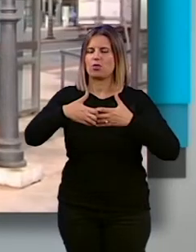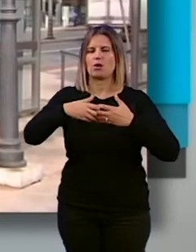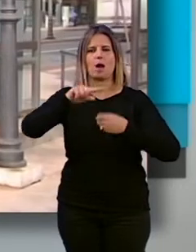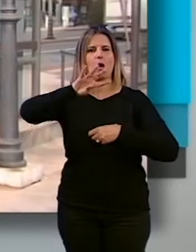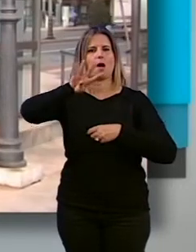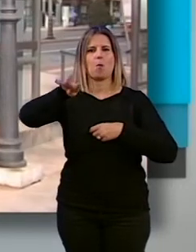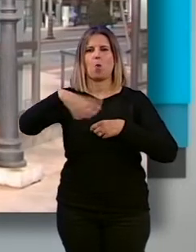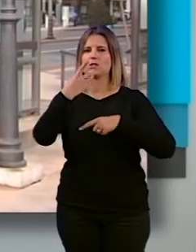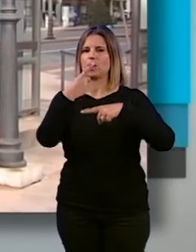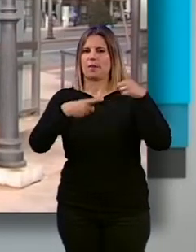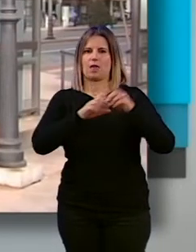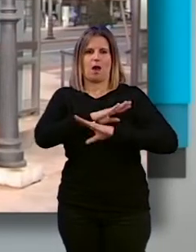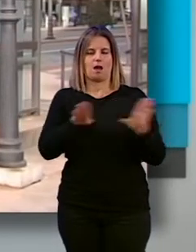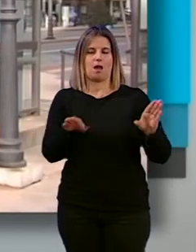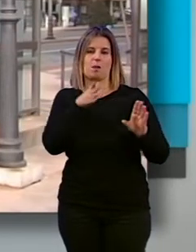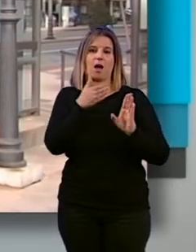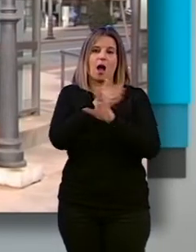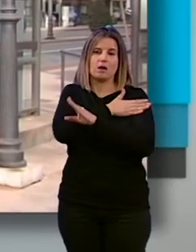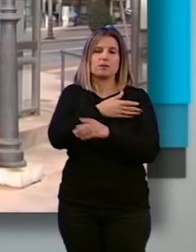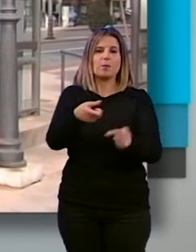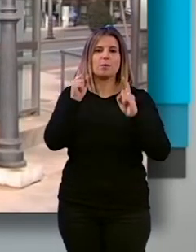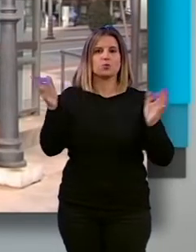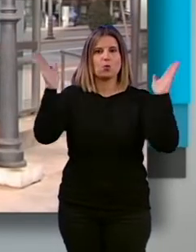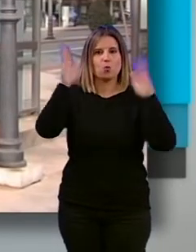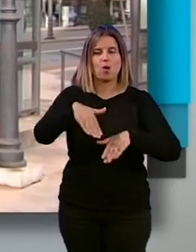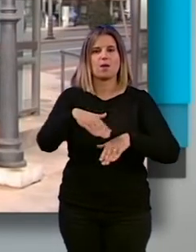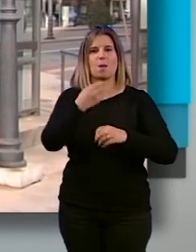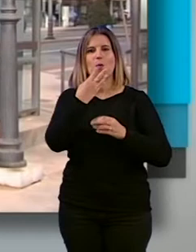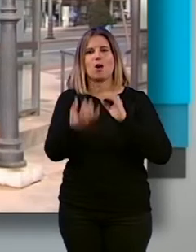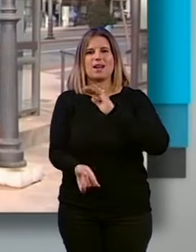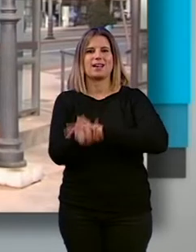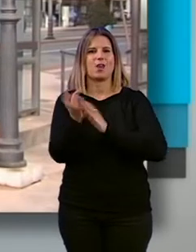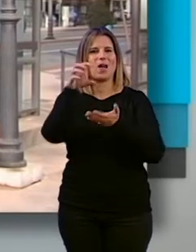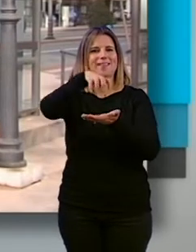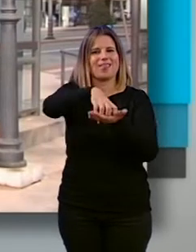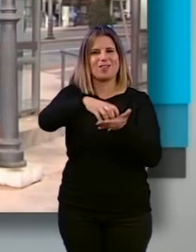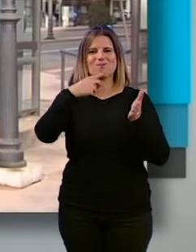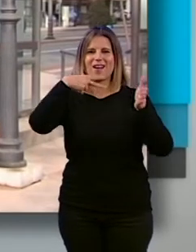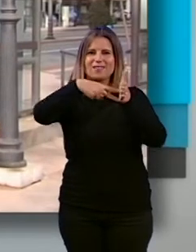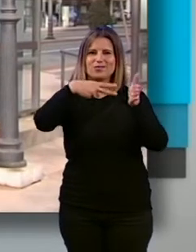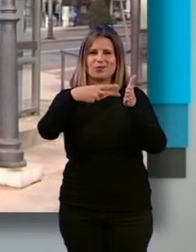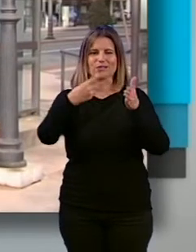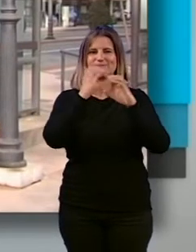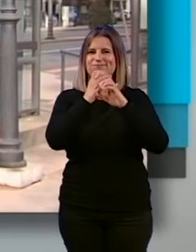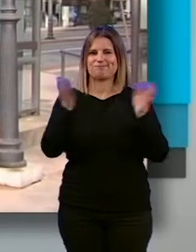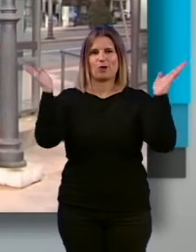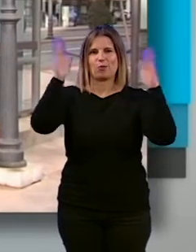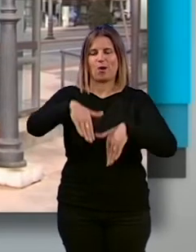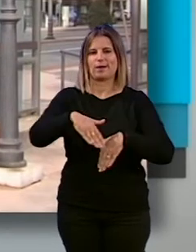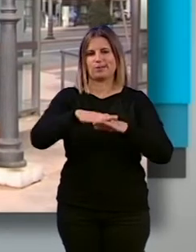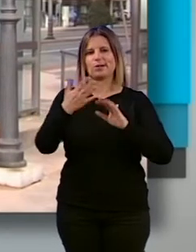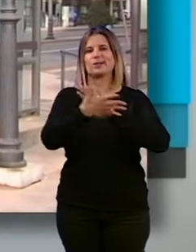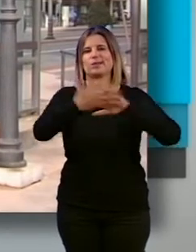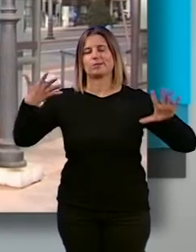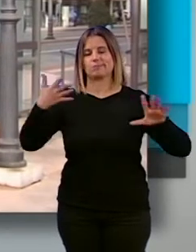jornada por no haber sido previsor, por no haber creado las estaciones de carga con la potencia suficiente y con la rapidez suficiente